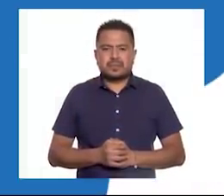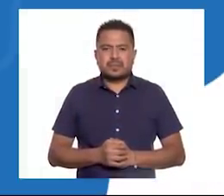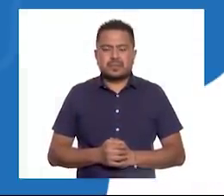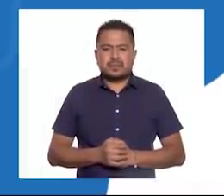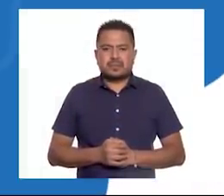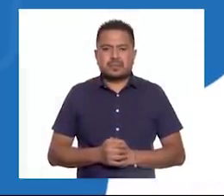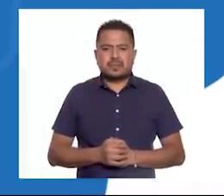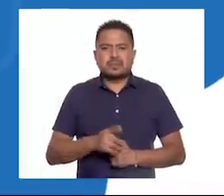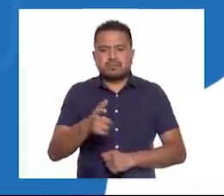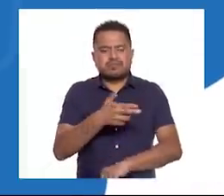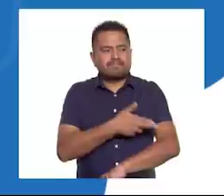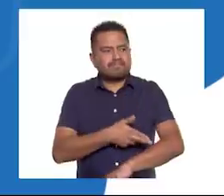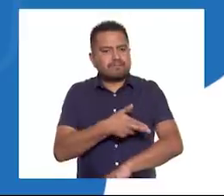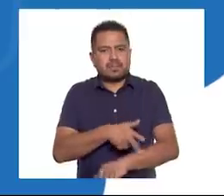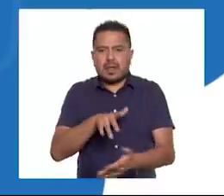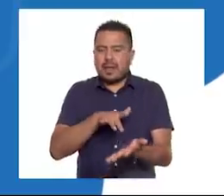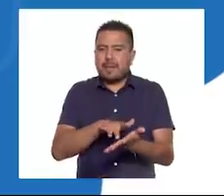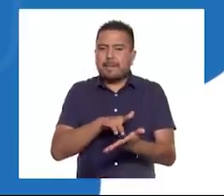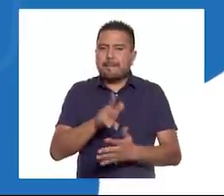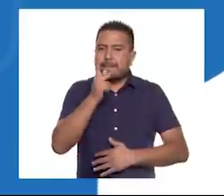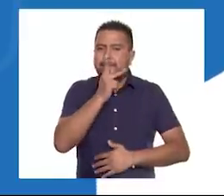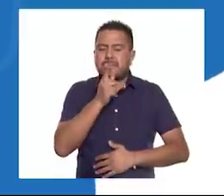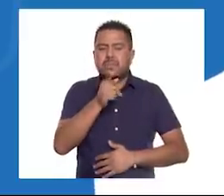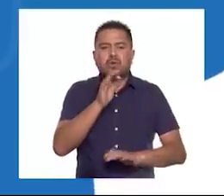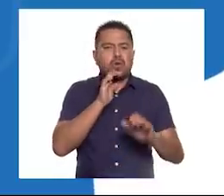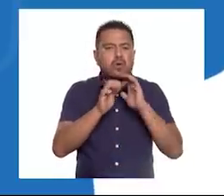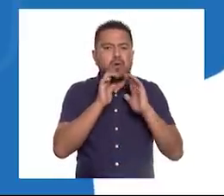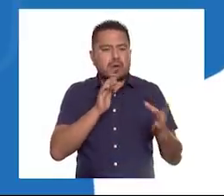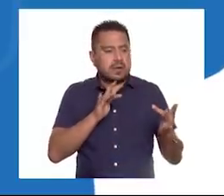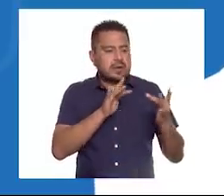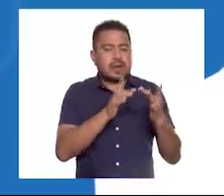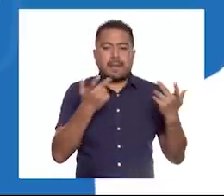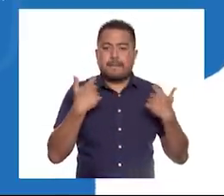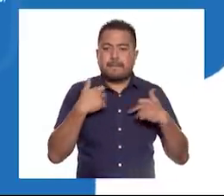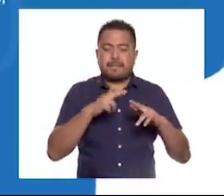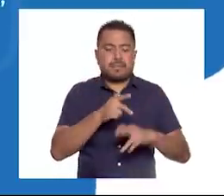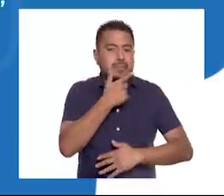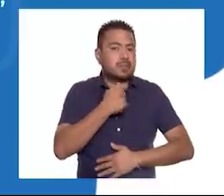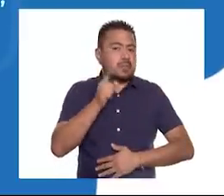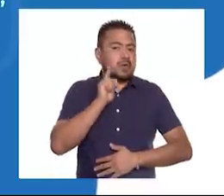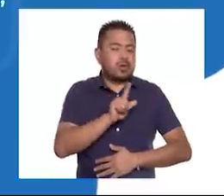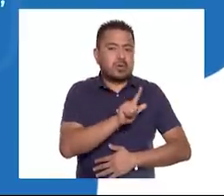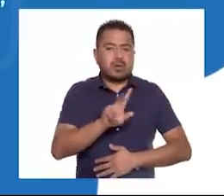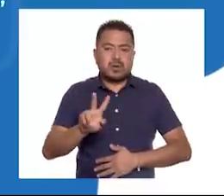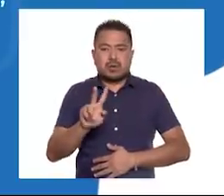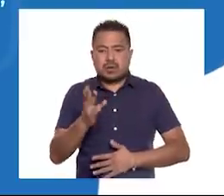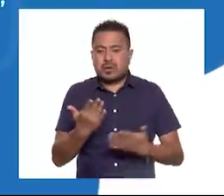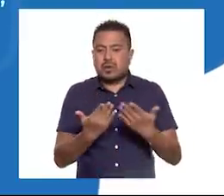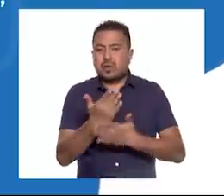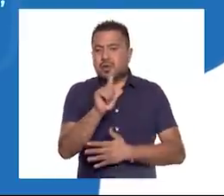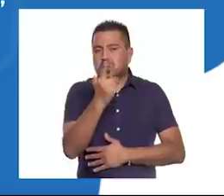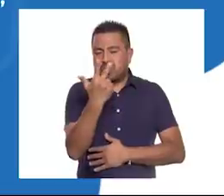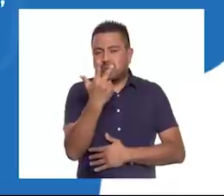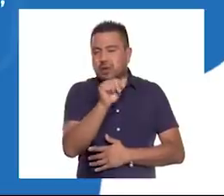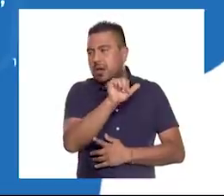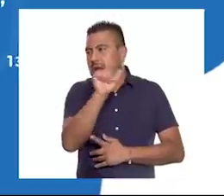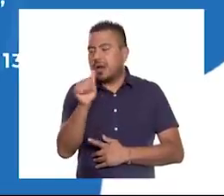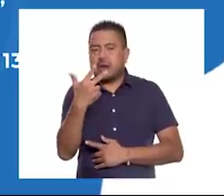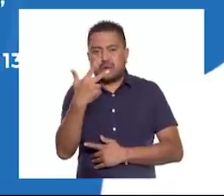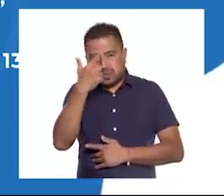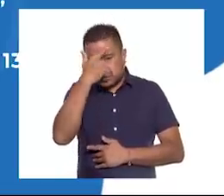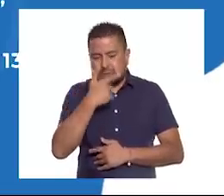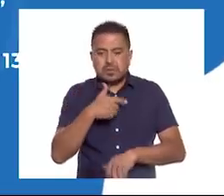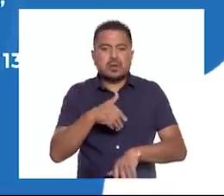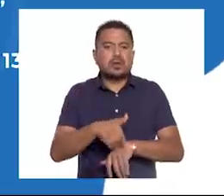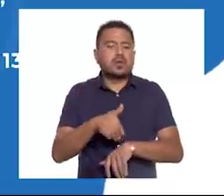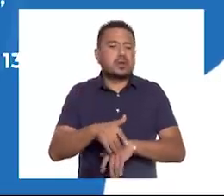Para solicitar apoyo pedagógico, comunícate con maestras y maestros de lunes a viernes de 8 a 20